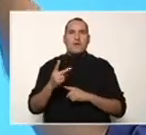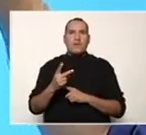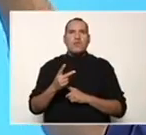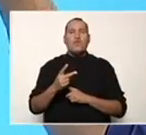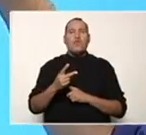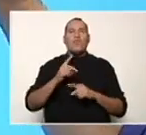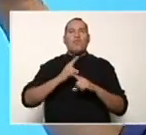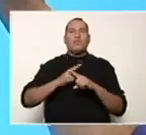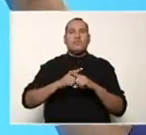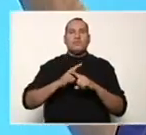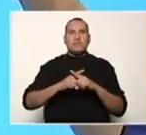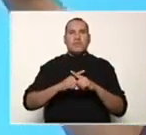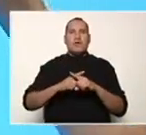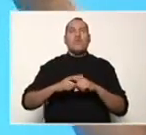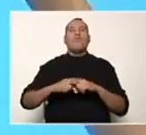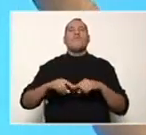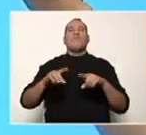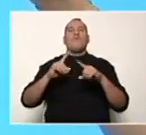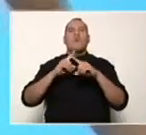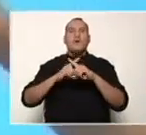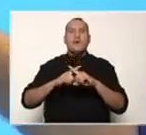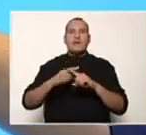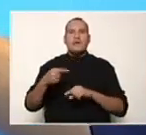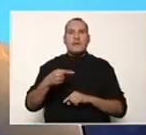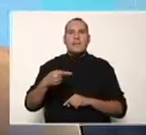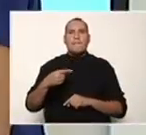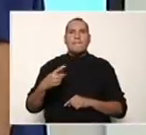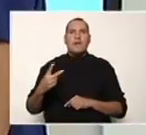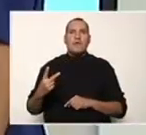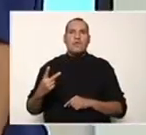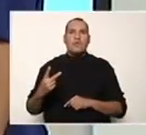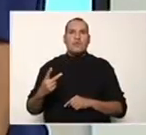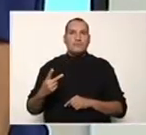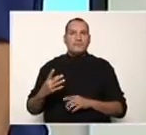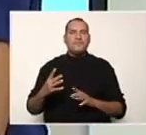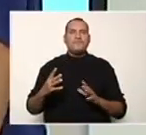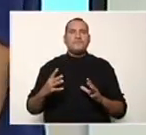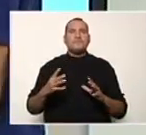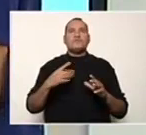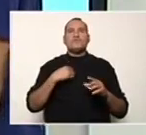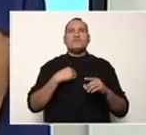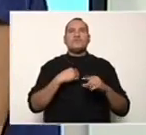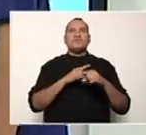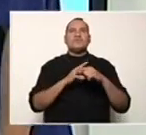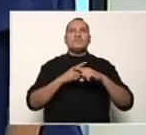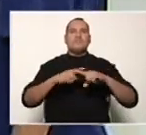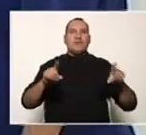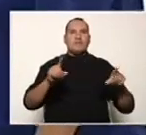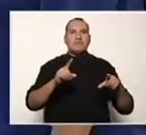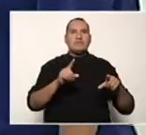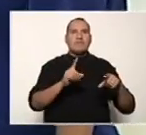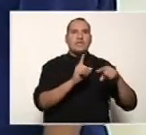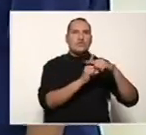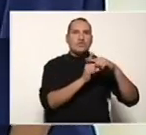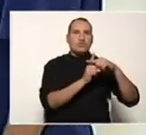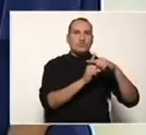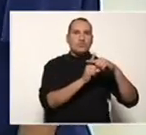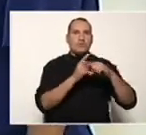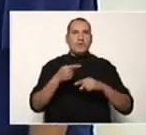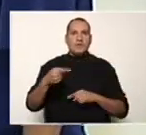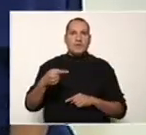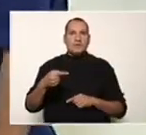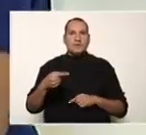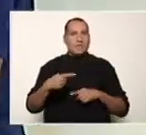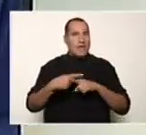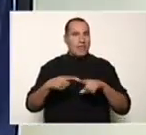menos 2. Ahí tenemos la suma por su diferencia. Aplicamos este